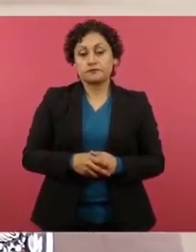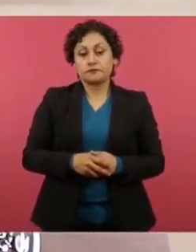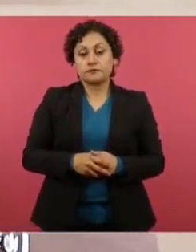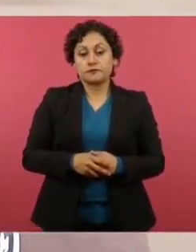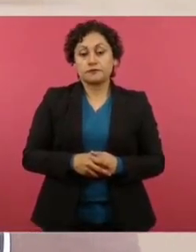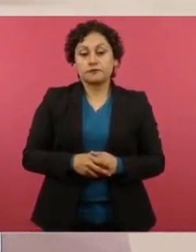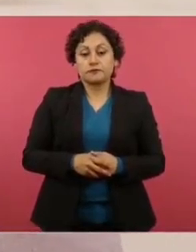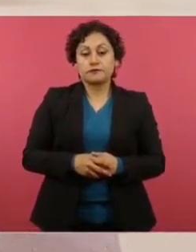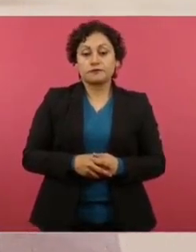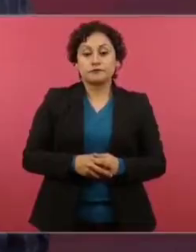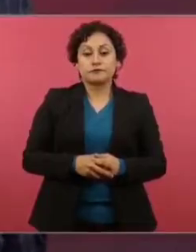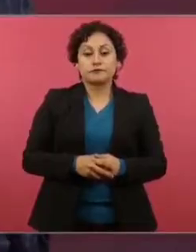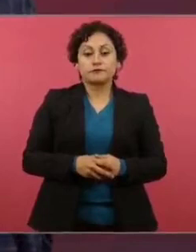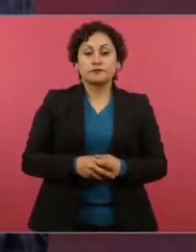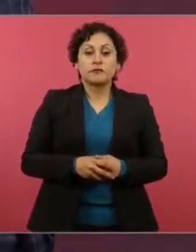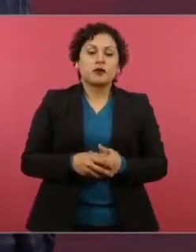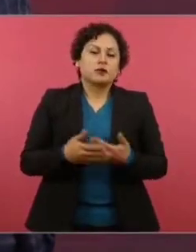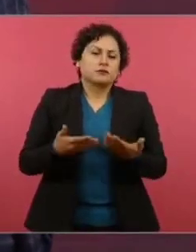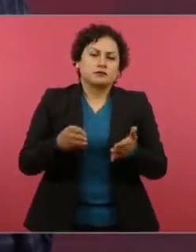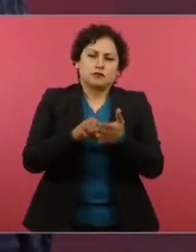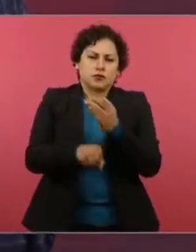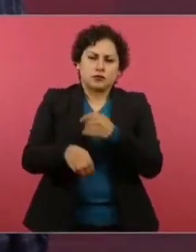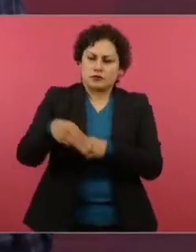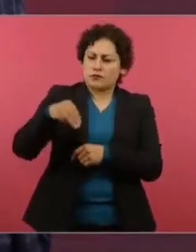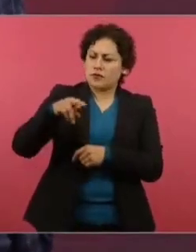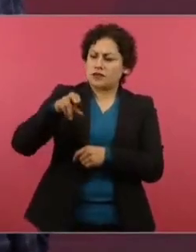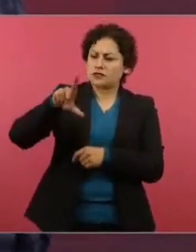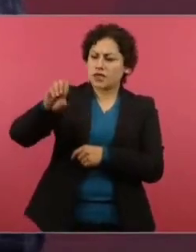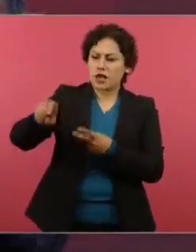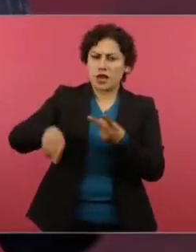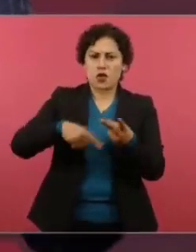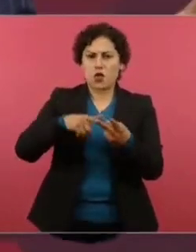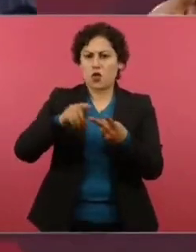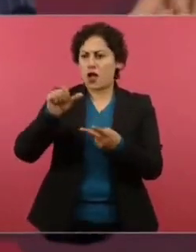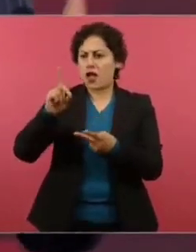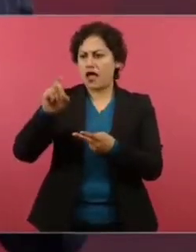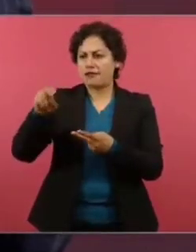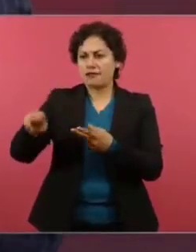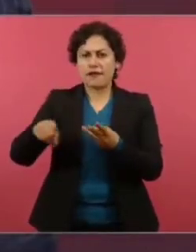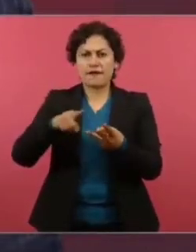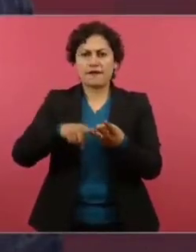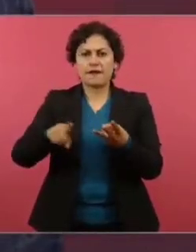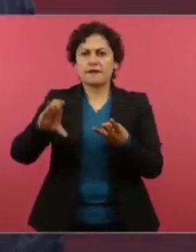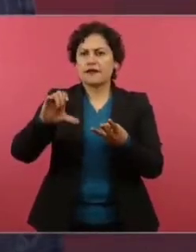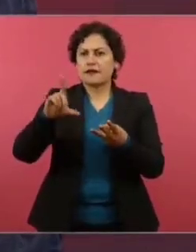Y Marcelo y Adán y Claudia y todos me conocen